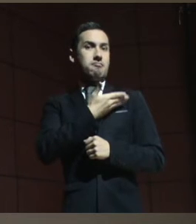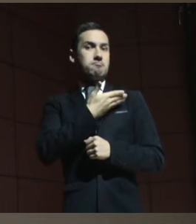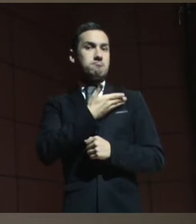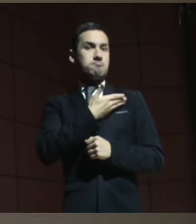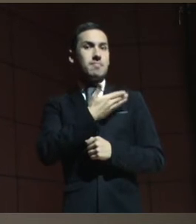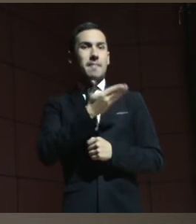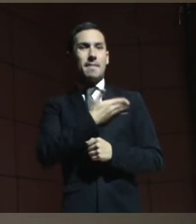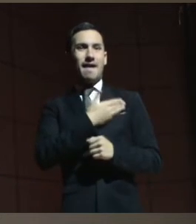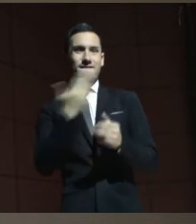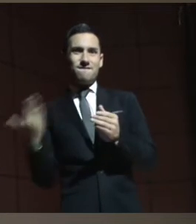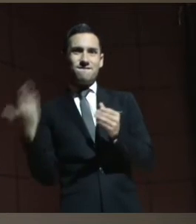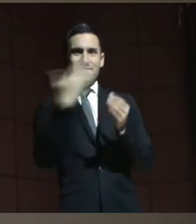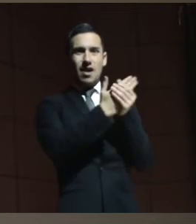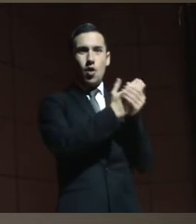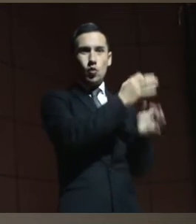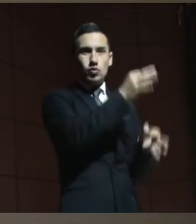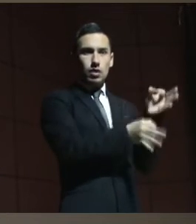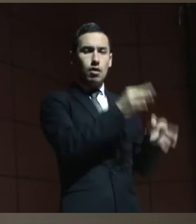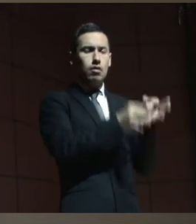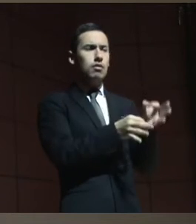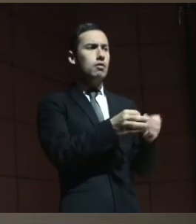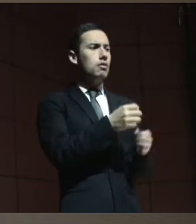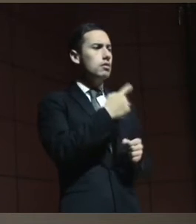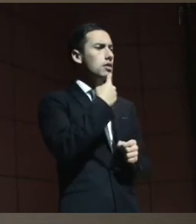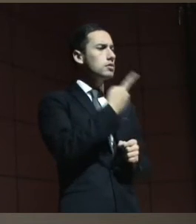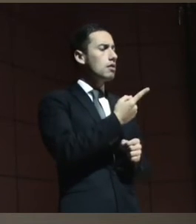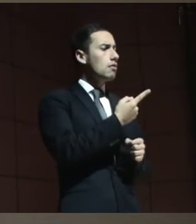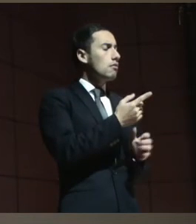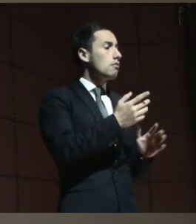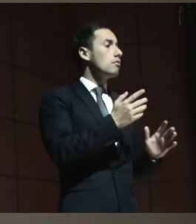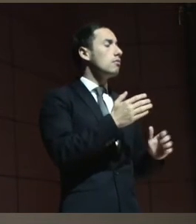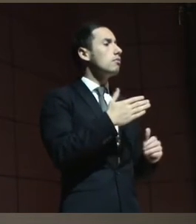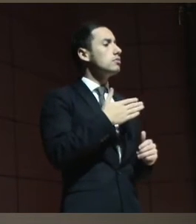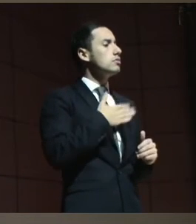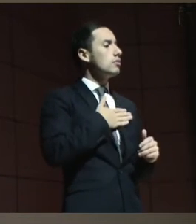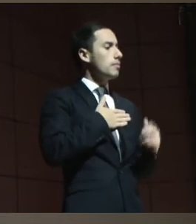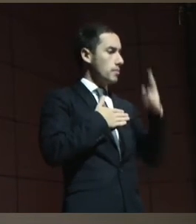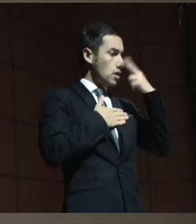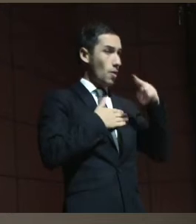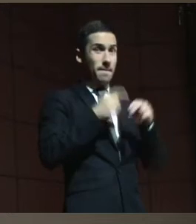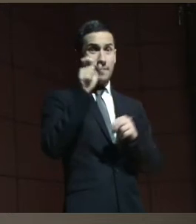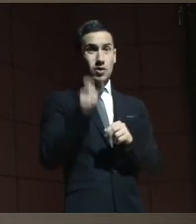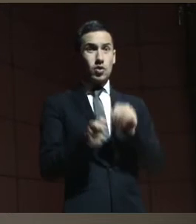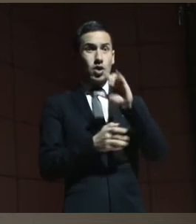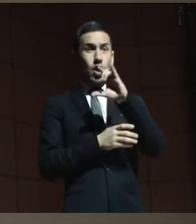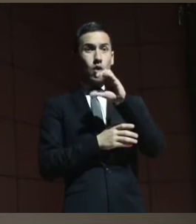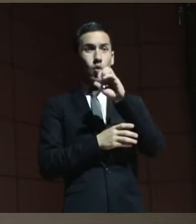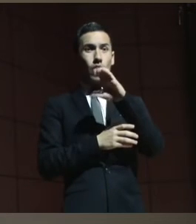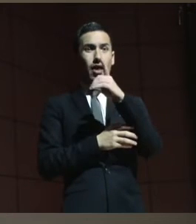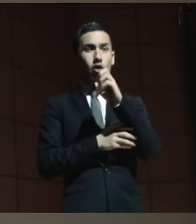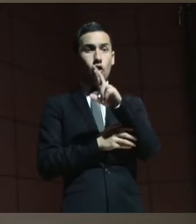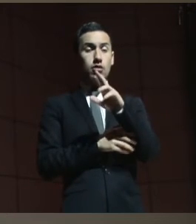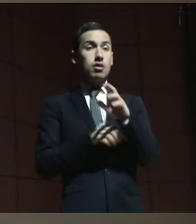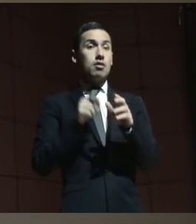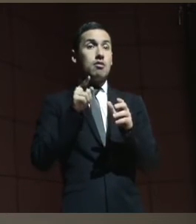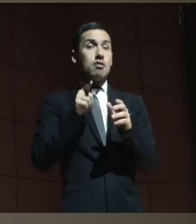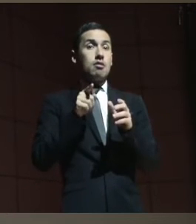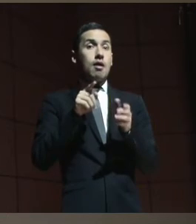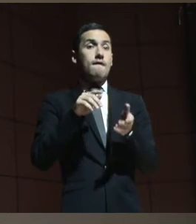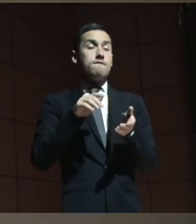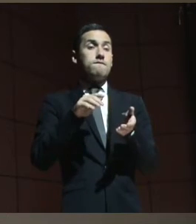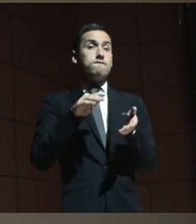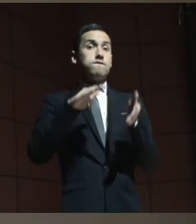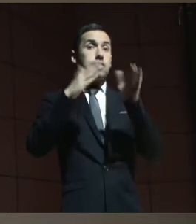el juzgado y le dice, vengo a decir que el curador definitivo ha fallecido, que